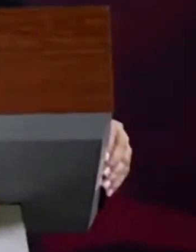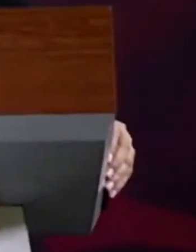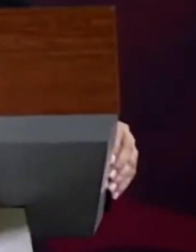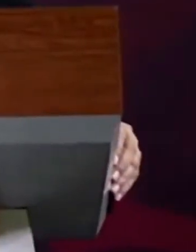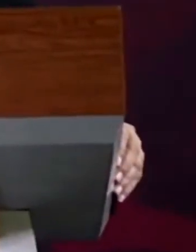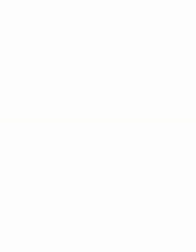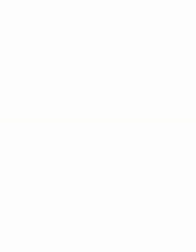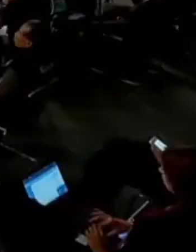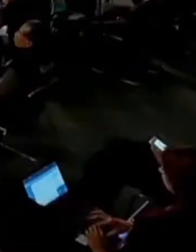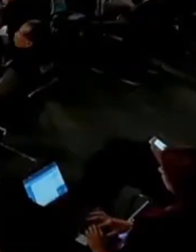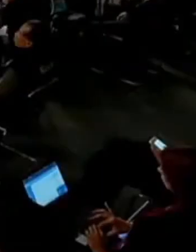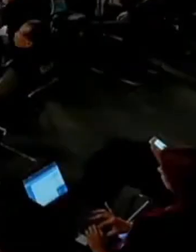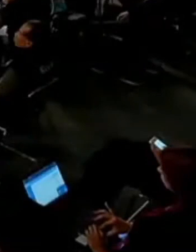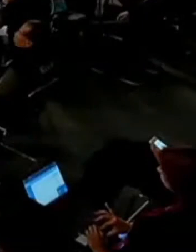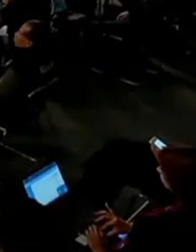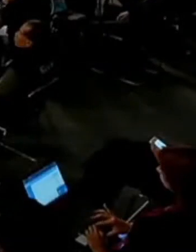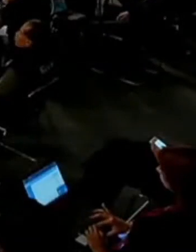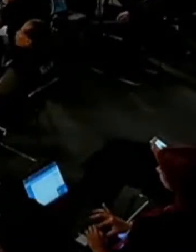autos o camionetas